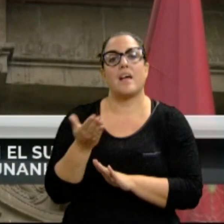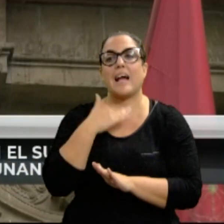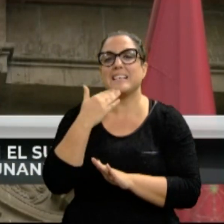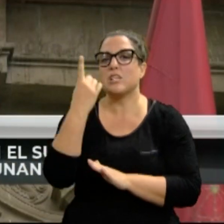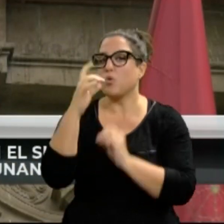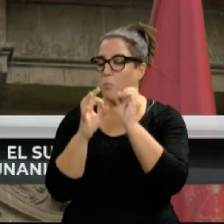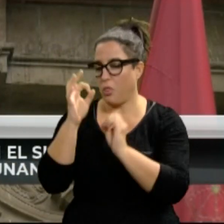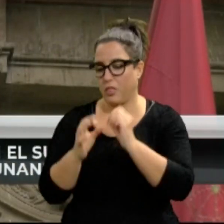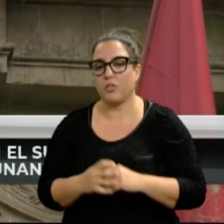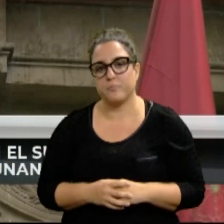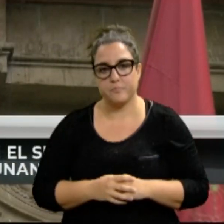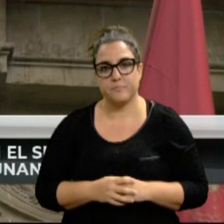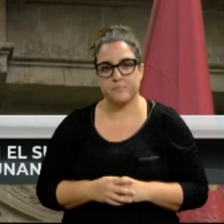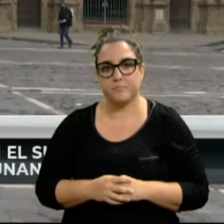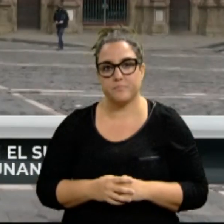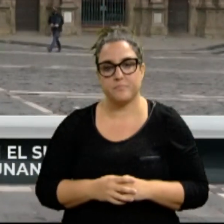el 1%.